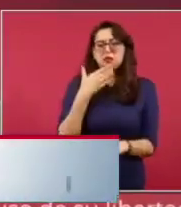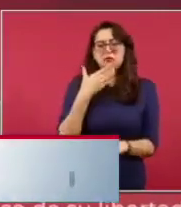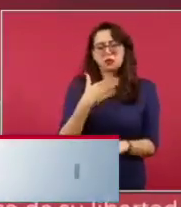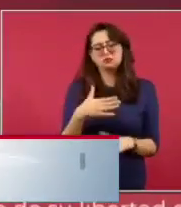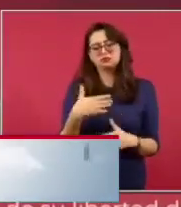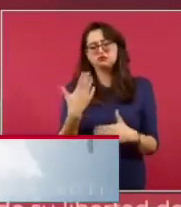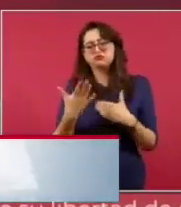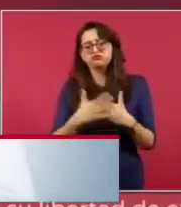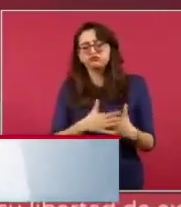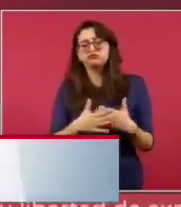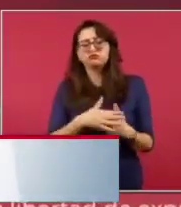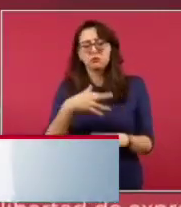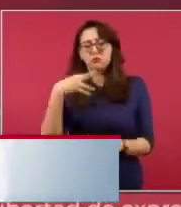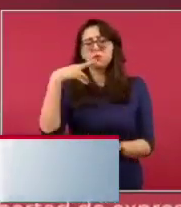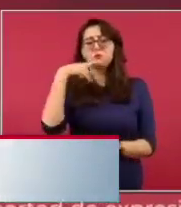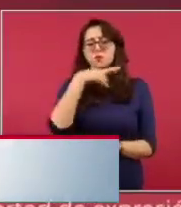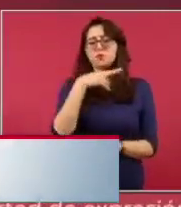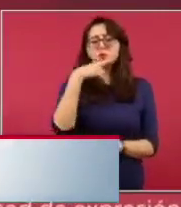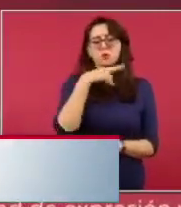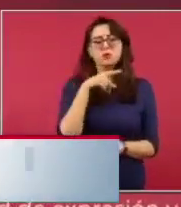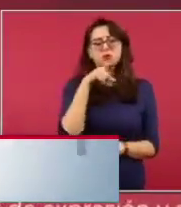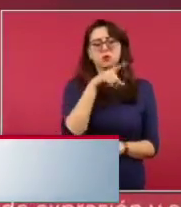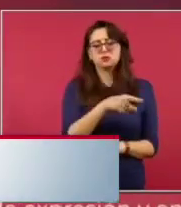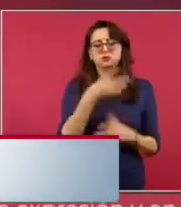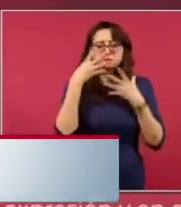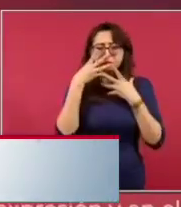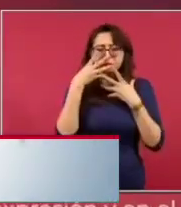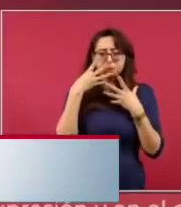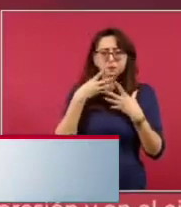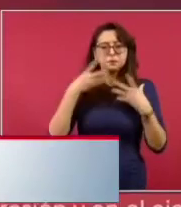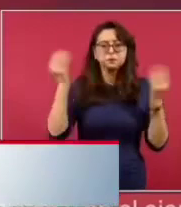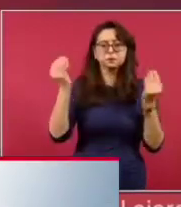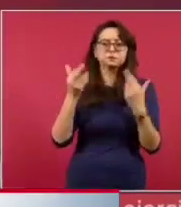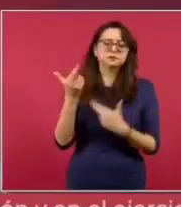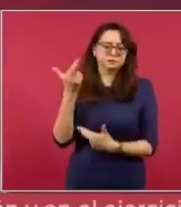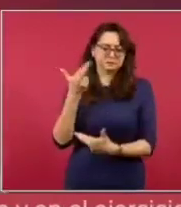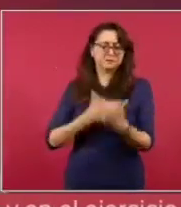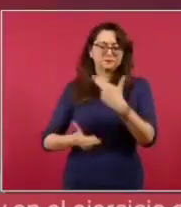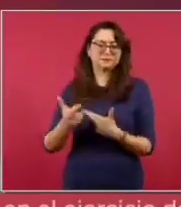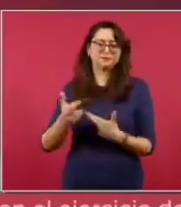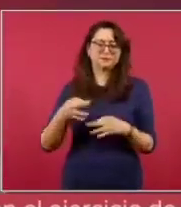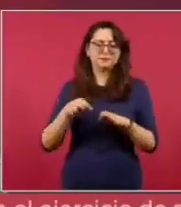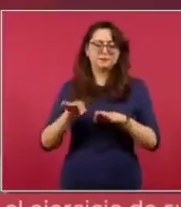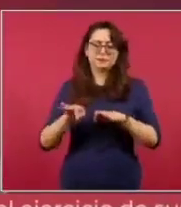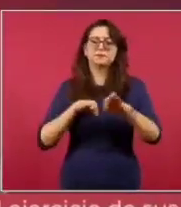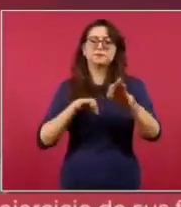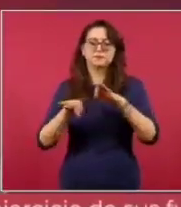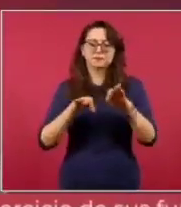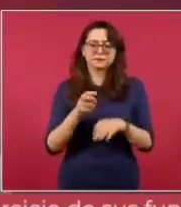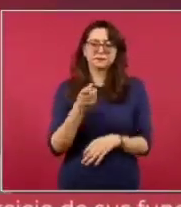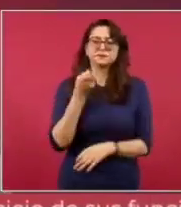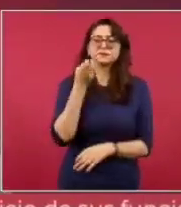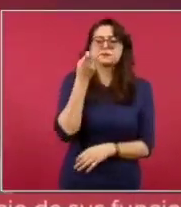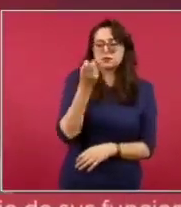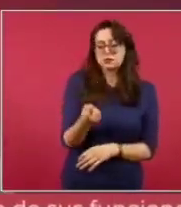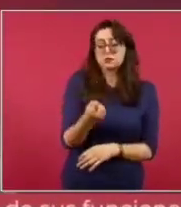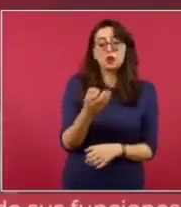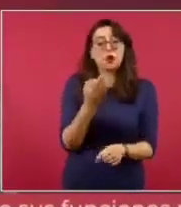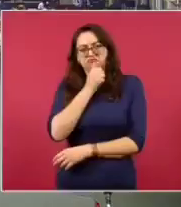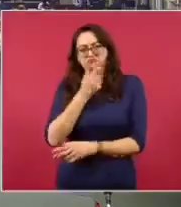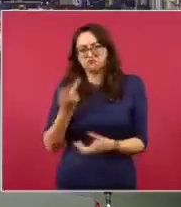esto es lo que quería yo informarles y transmitirles de la salud del señor presidente, que en esencia lo que requiere es